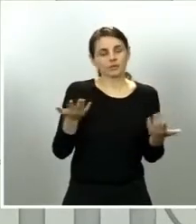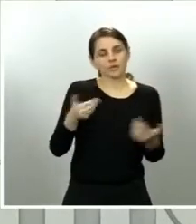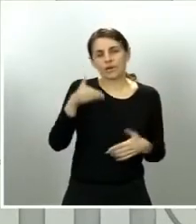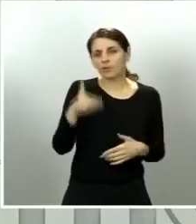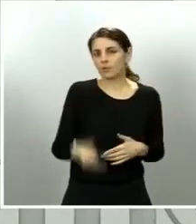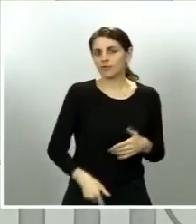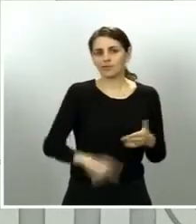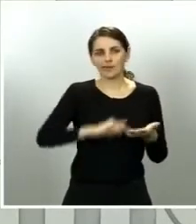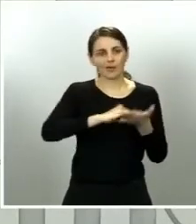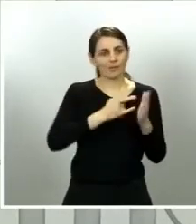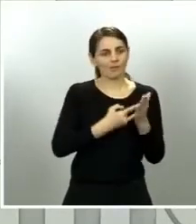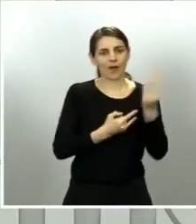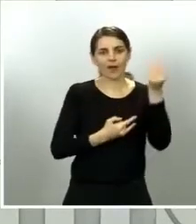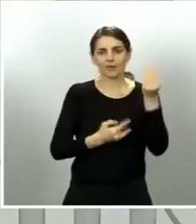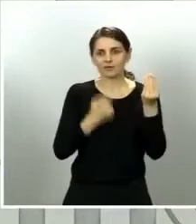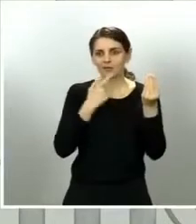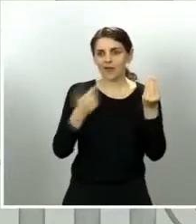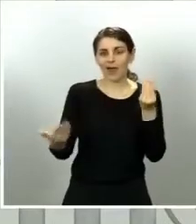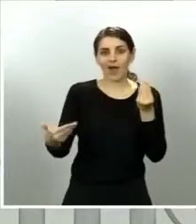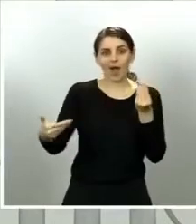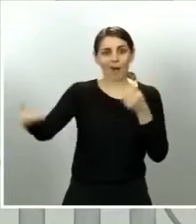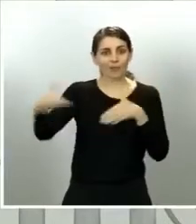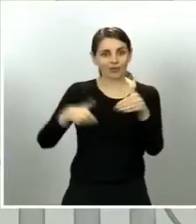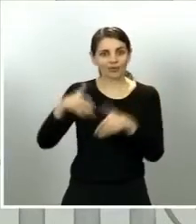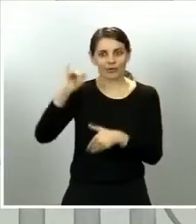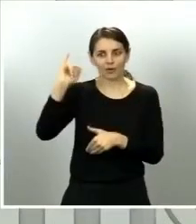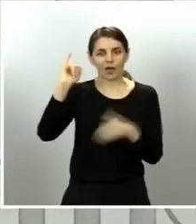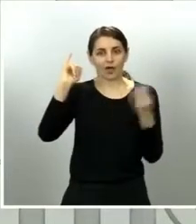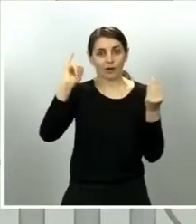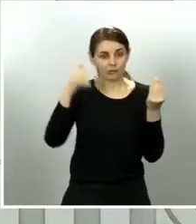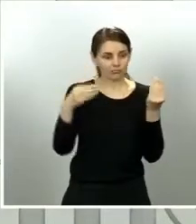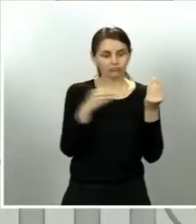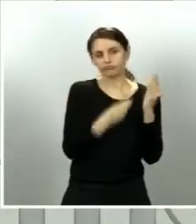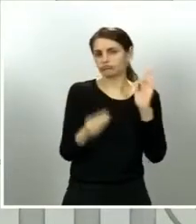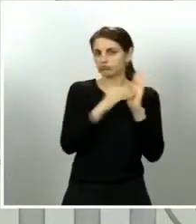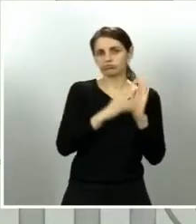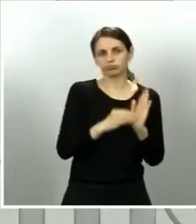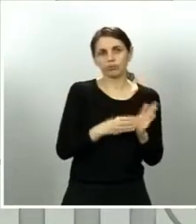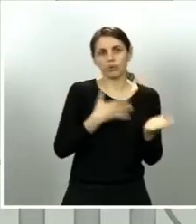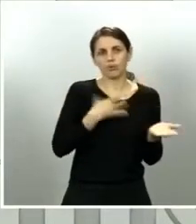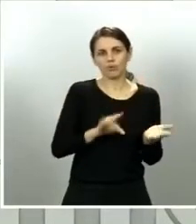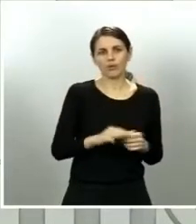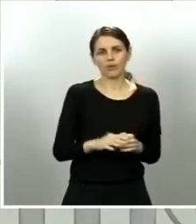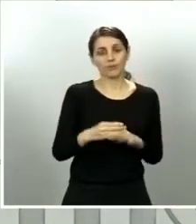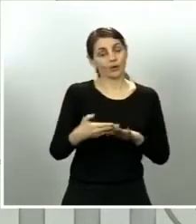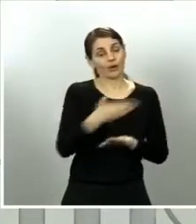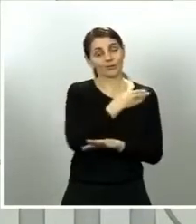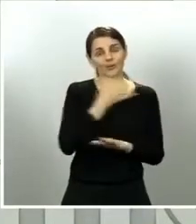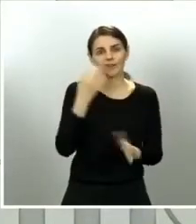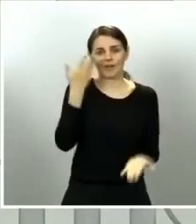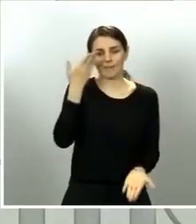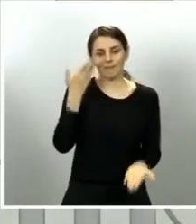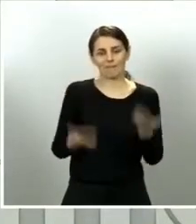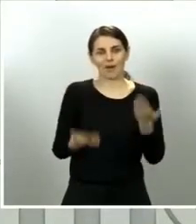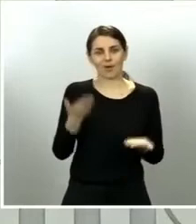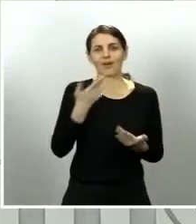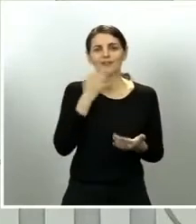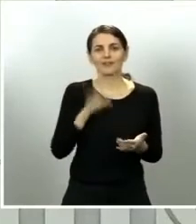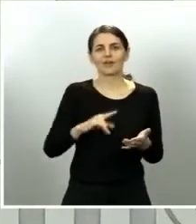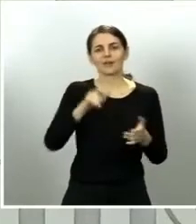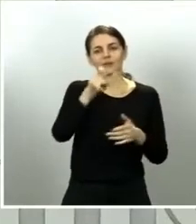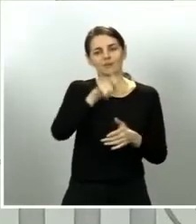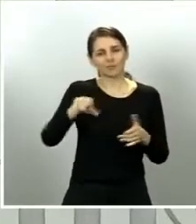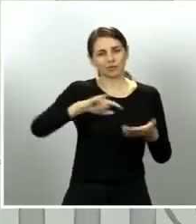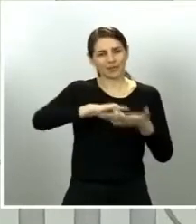mediante aportaciones serán bienvenidas y van a ser como siempre ha sido van a ser estudiadas por nuestros técnicos por nuestros expertos y van a ser